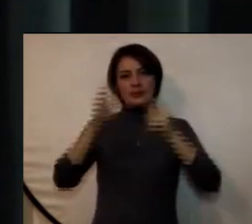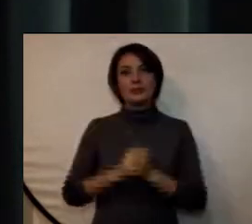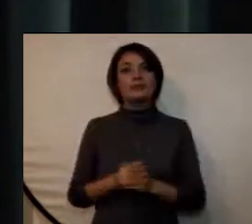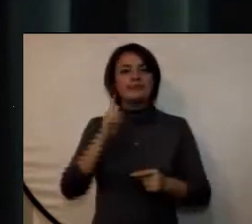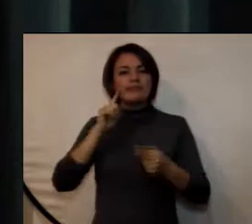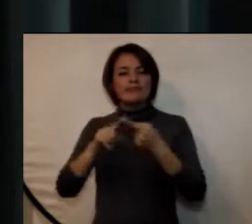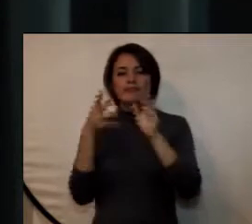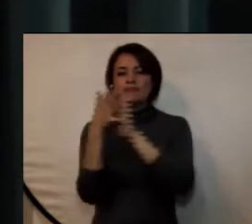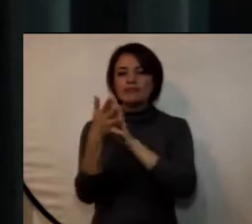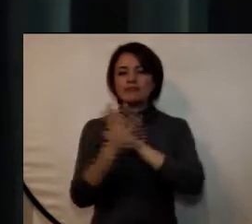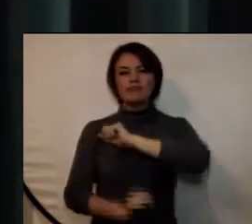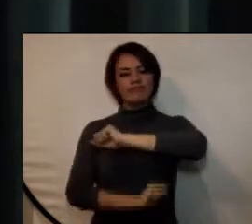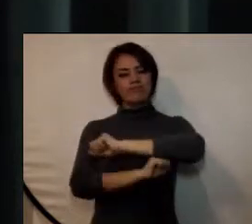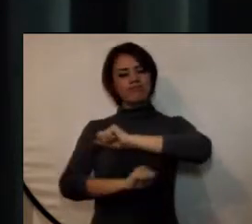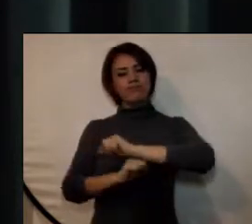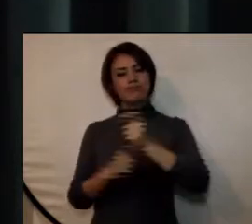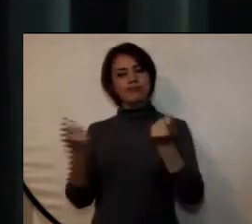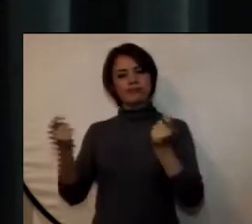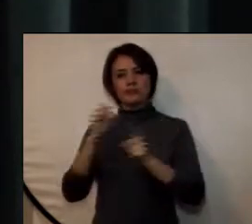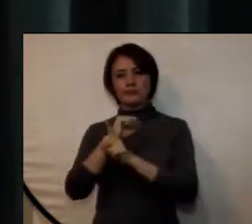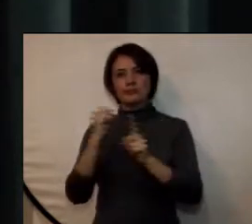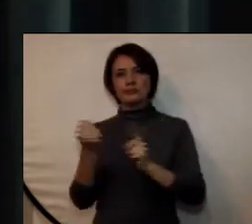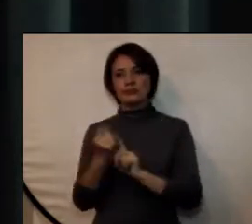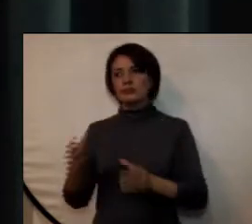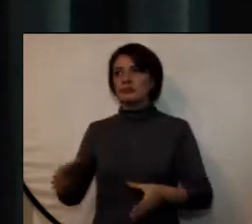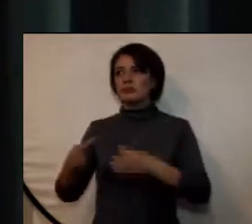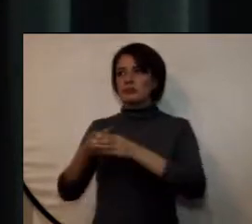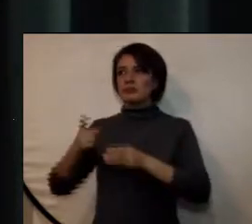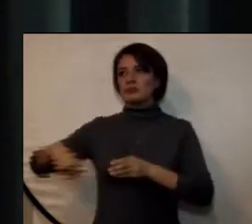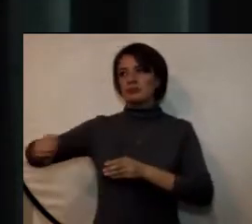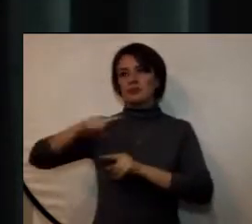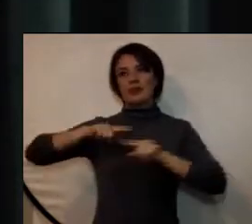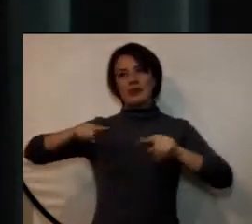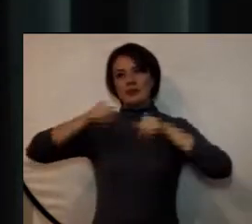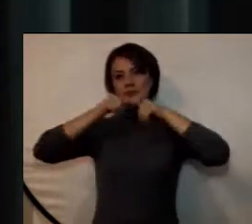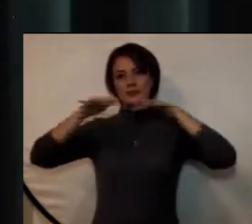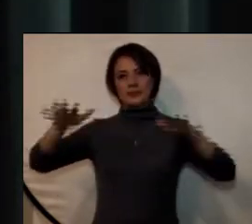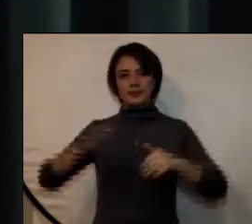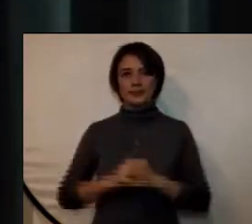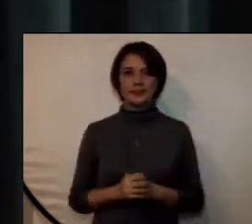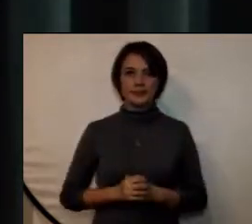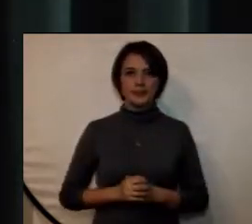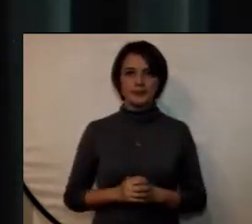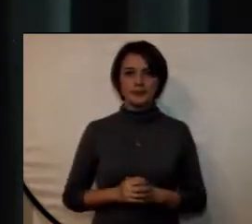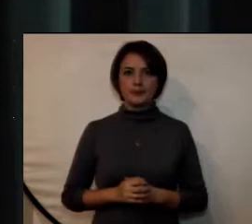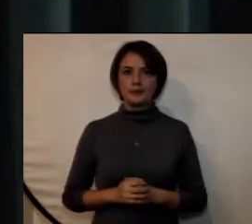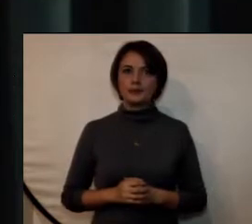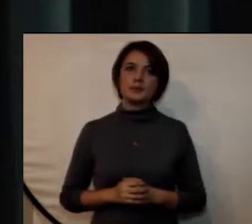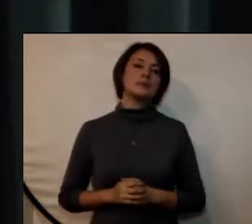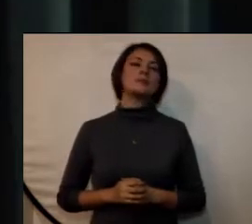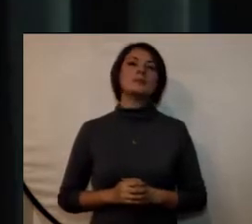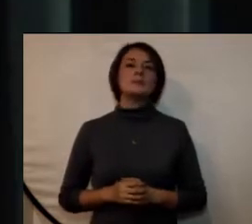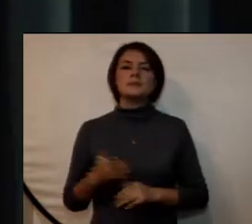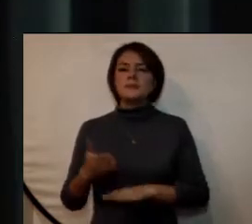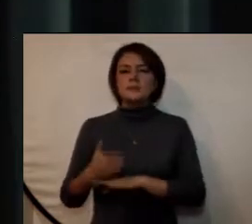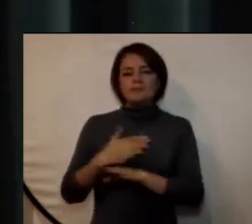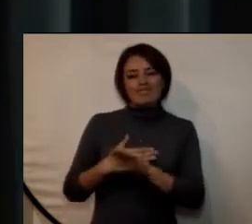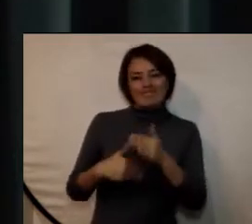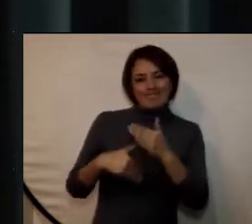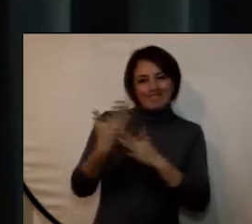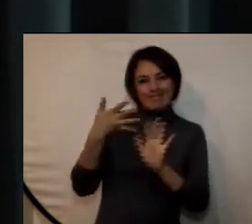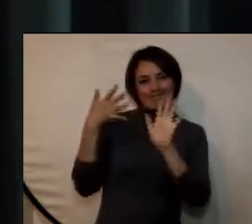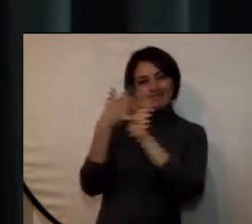el ejercicio del control social a la administración pública. Pero antes de adentrarnos en el